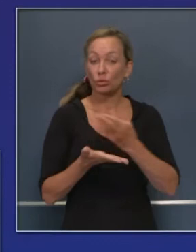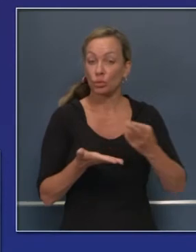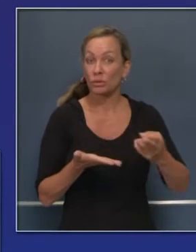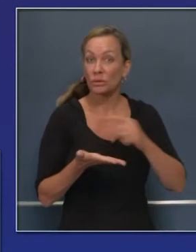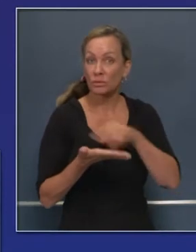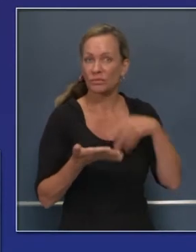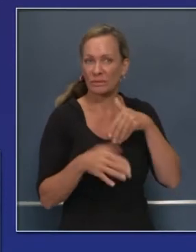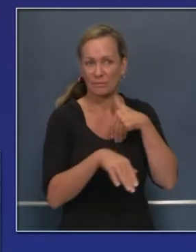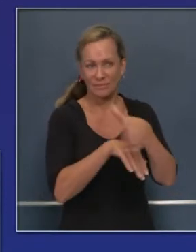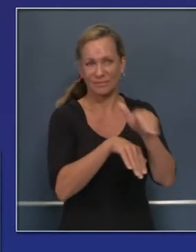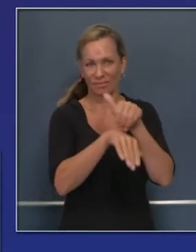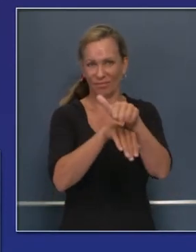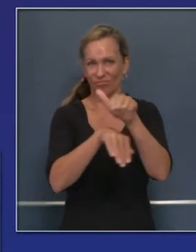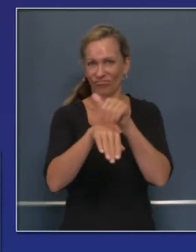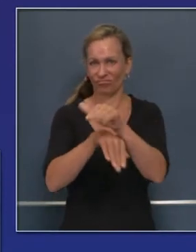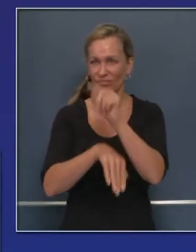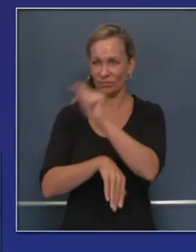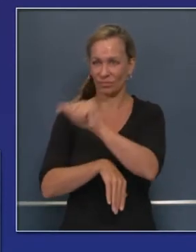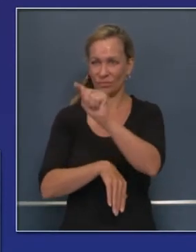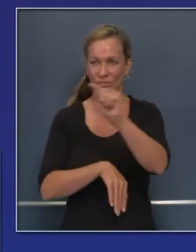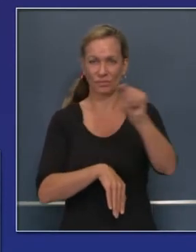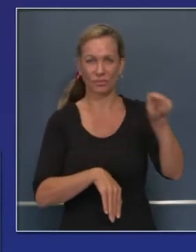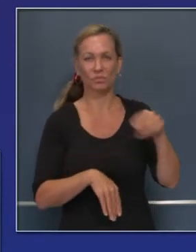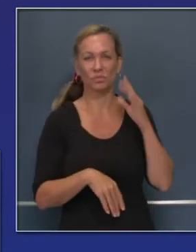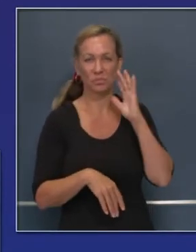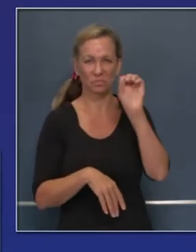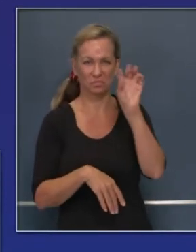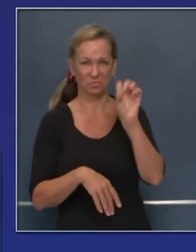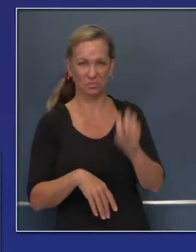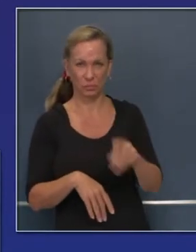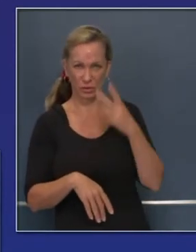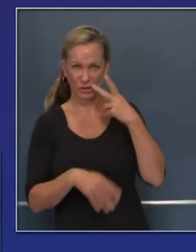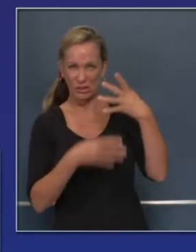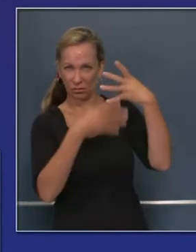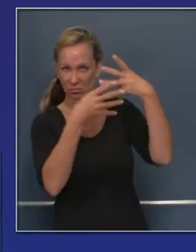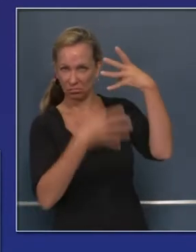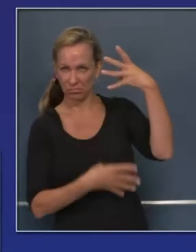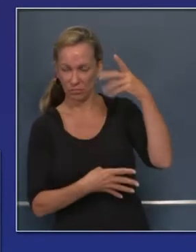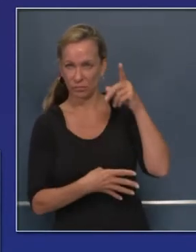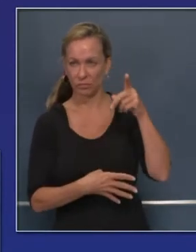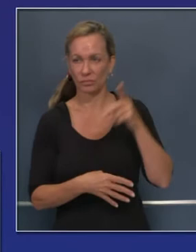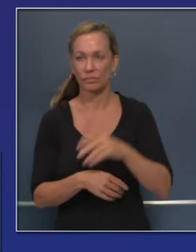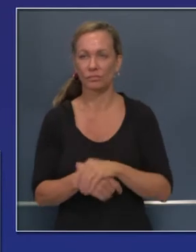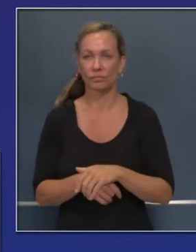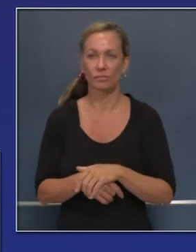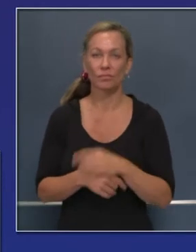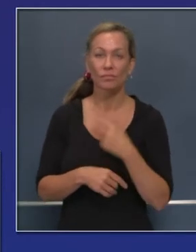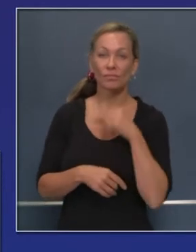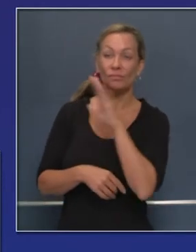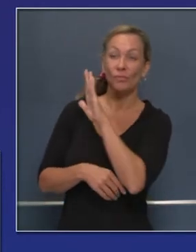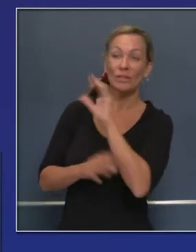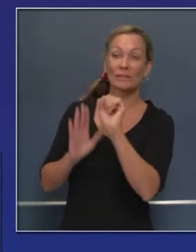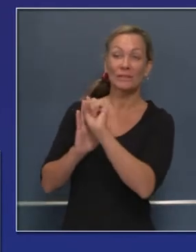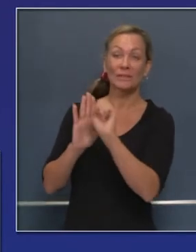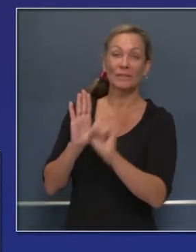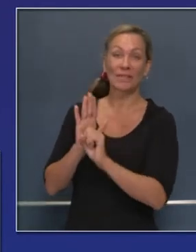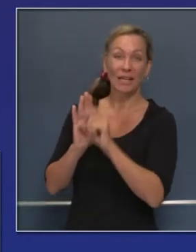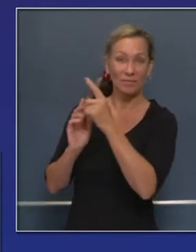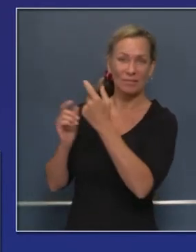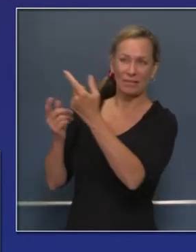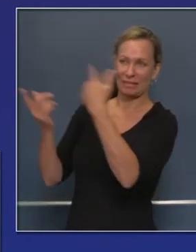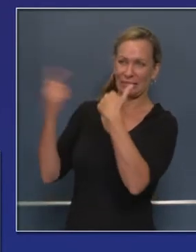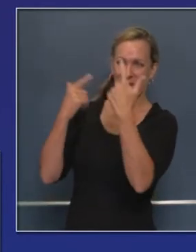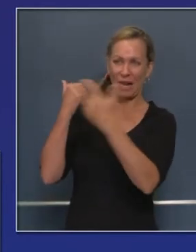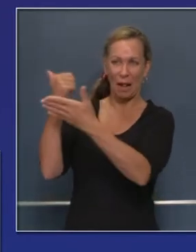dentro del estado, como verán en un momento recursos también que hemos sacado de otros estados hacia California por estos